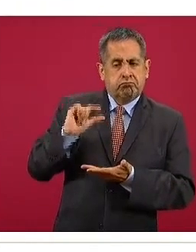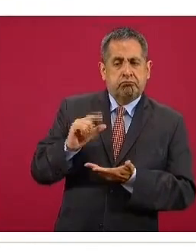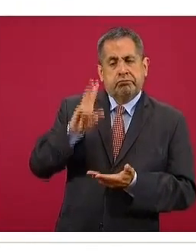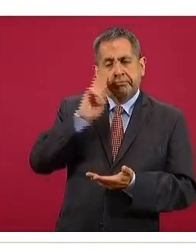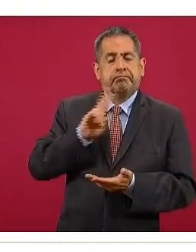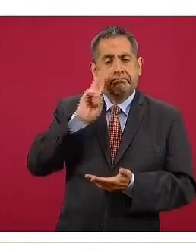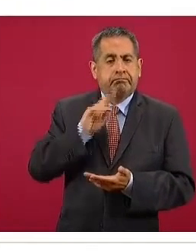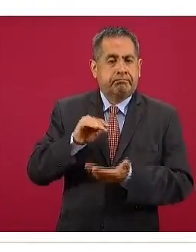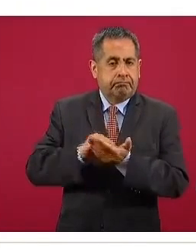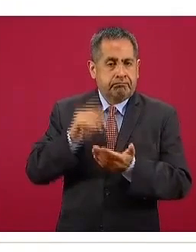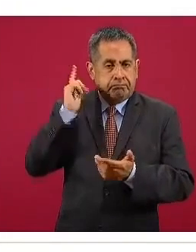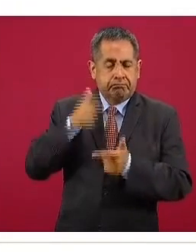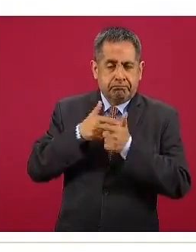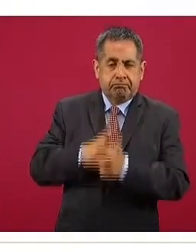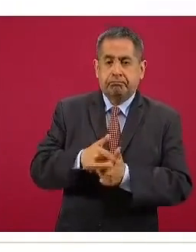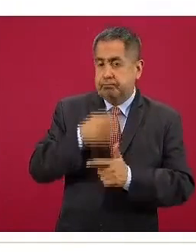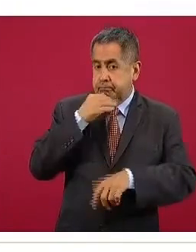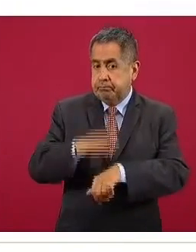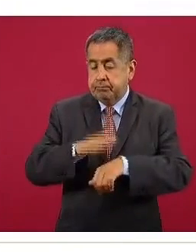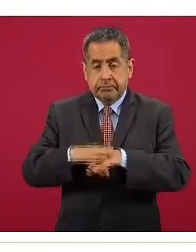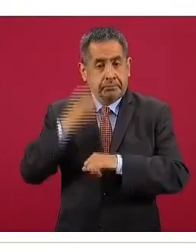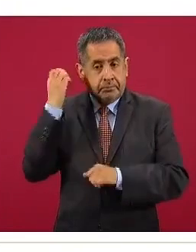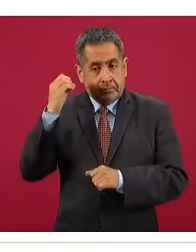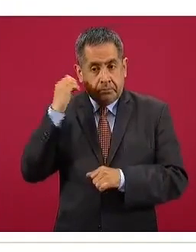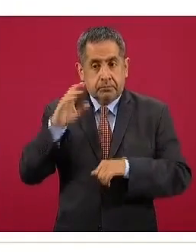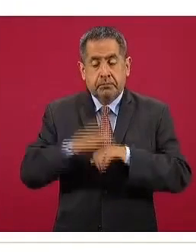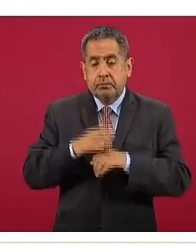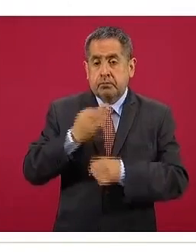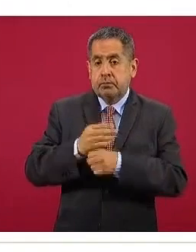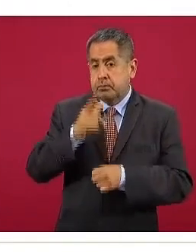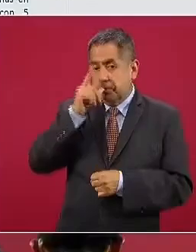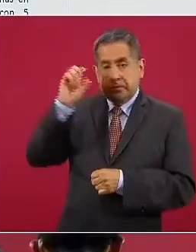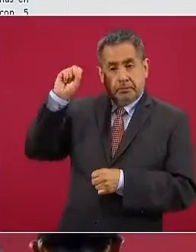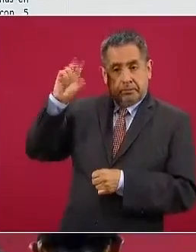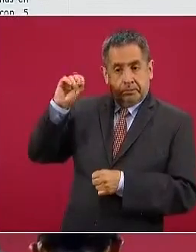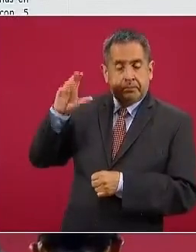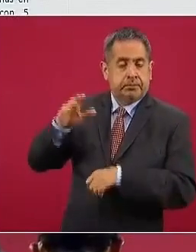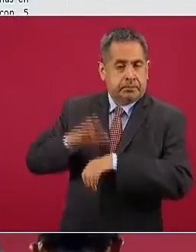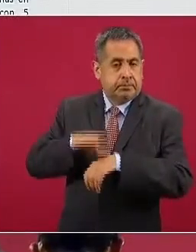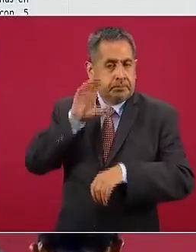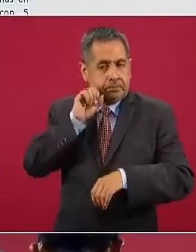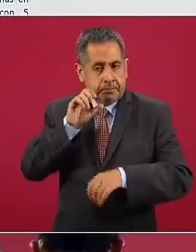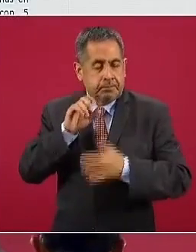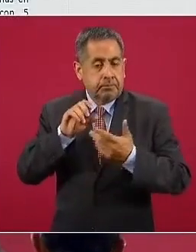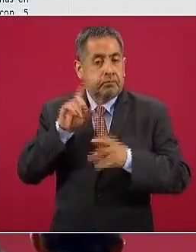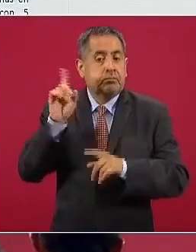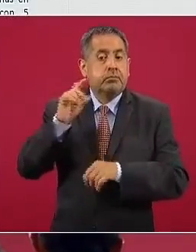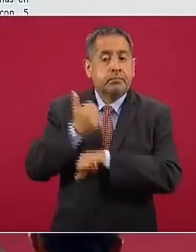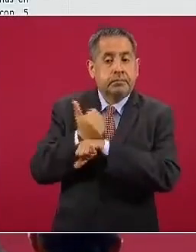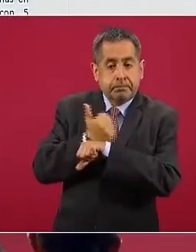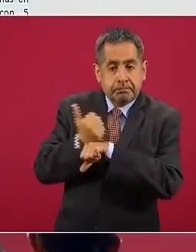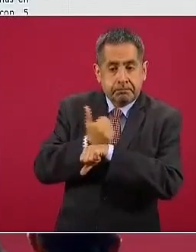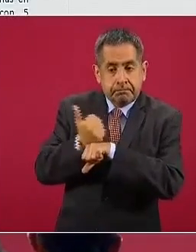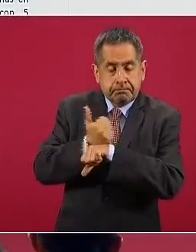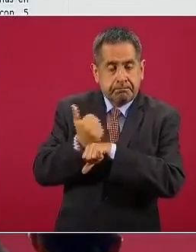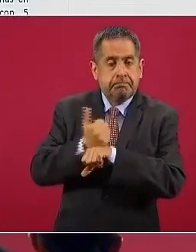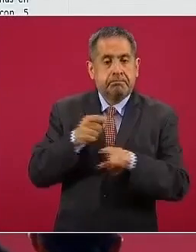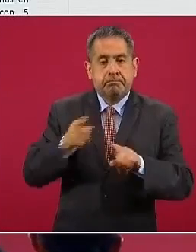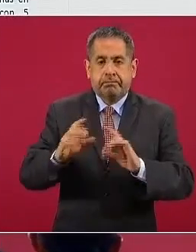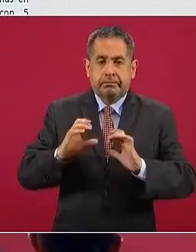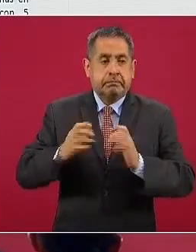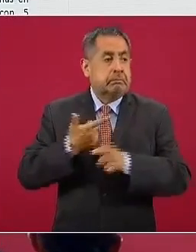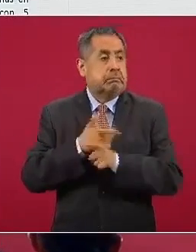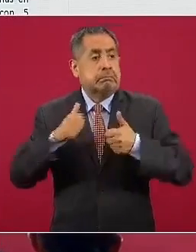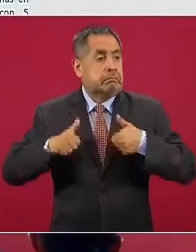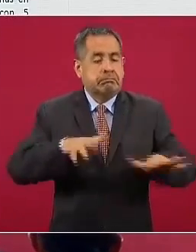Esperamos que se mantenga. Precaución en Oaxaca, dado que tiene semáforo amarillo, es un momento donde podría ser de cuidado, liberar